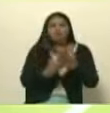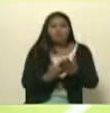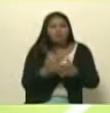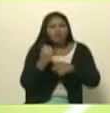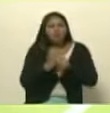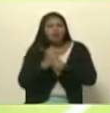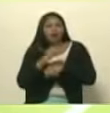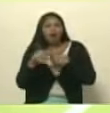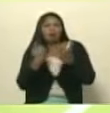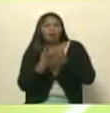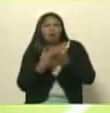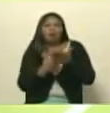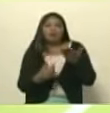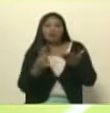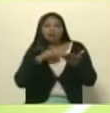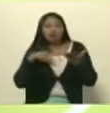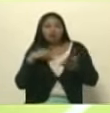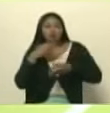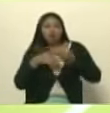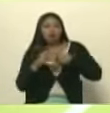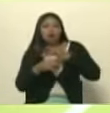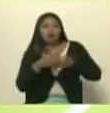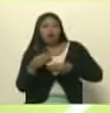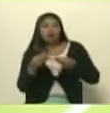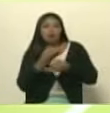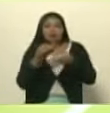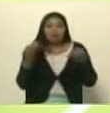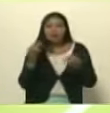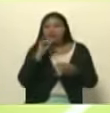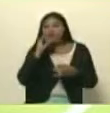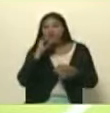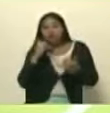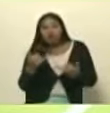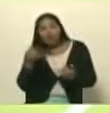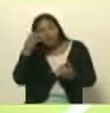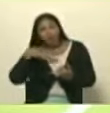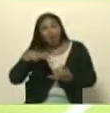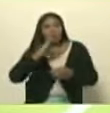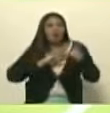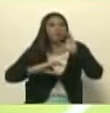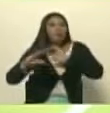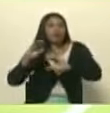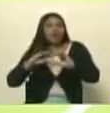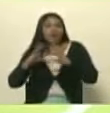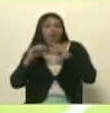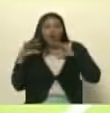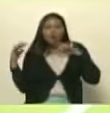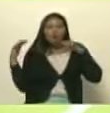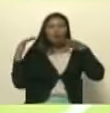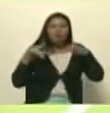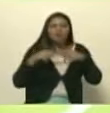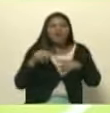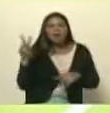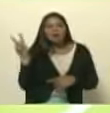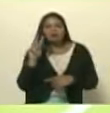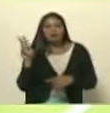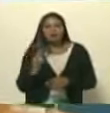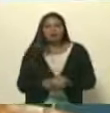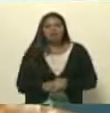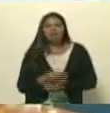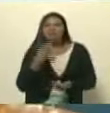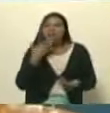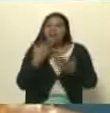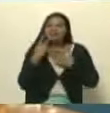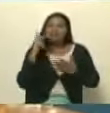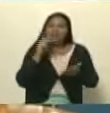de estas propuestas y creo que vamos a tener excelentes noticias para el pueblo comunicador que es todo el pueblo venezolano. Agradecidos